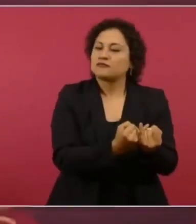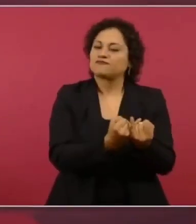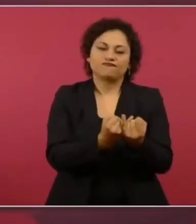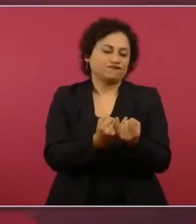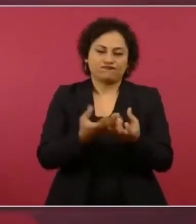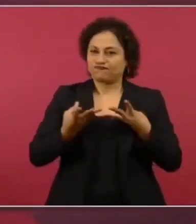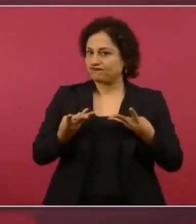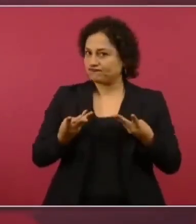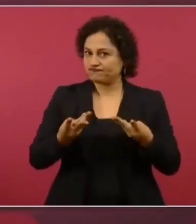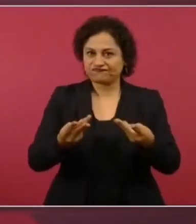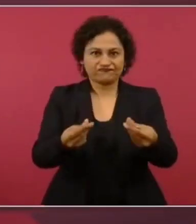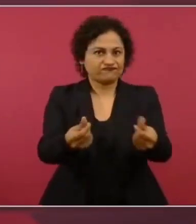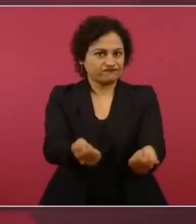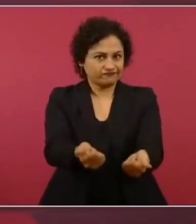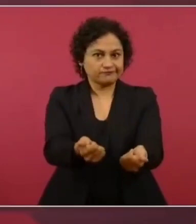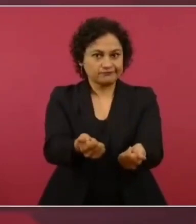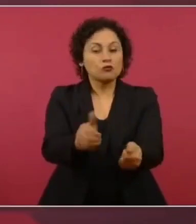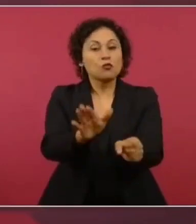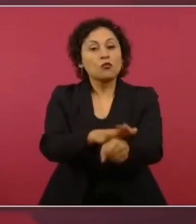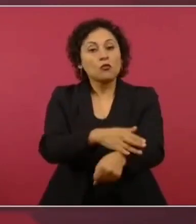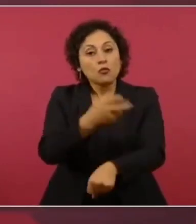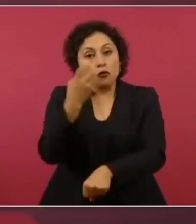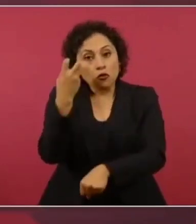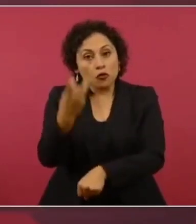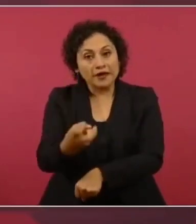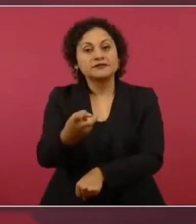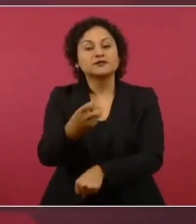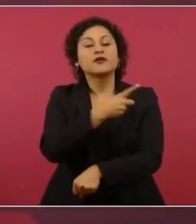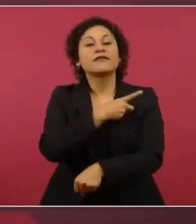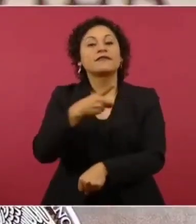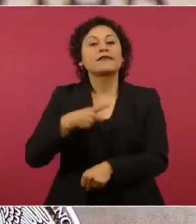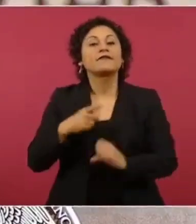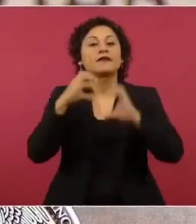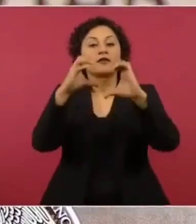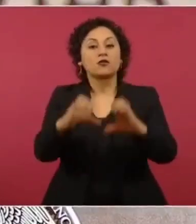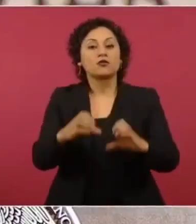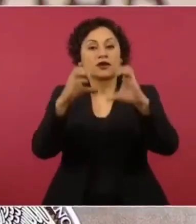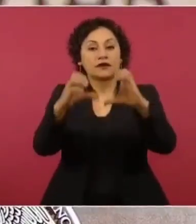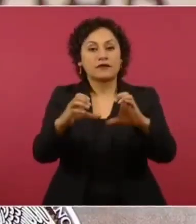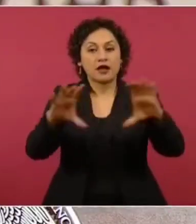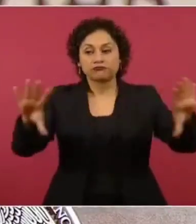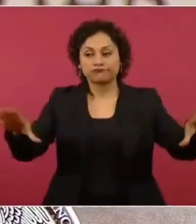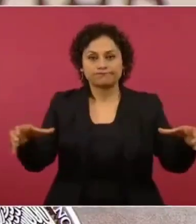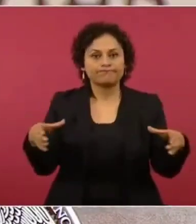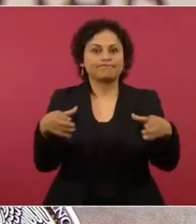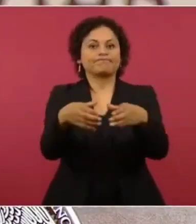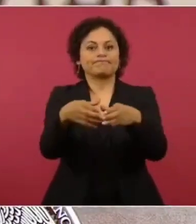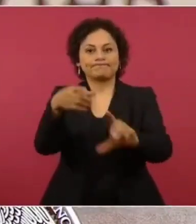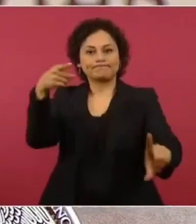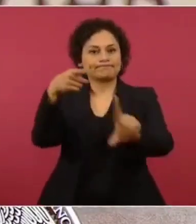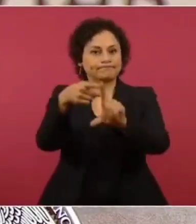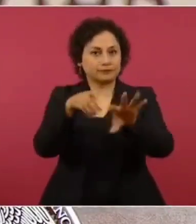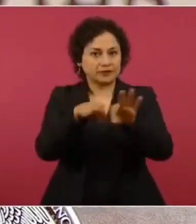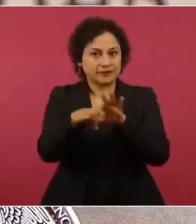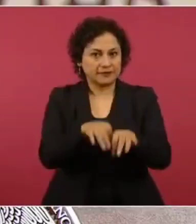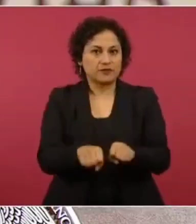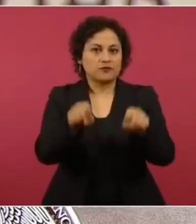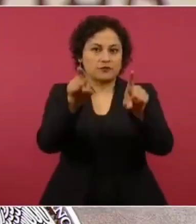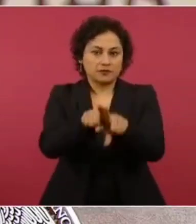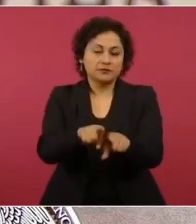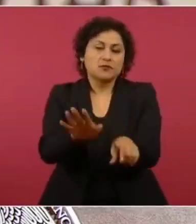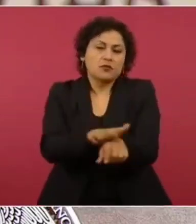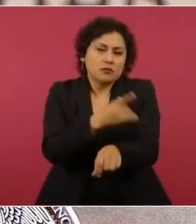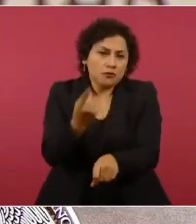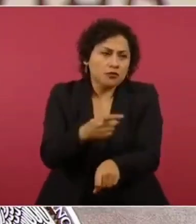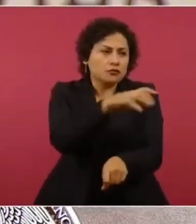gasto en el enorme aparato del estado, que muchas veces, hay que decirlo, es inoperante.